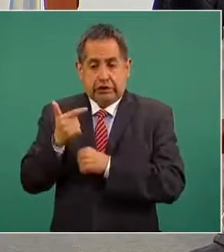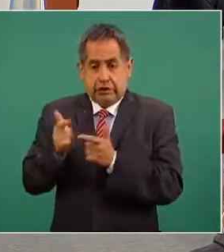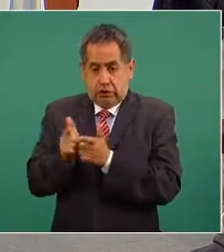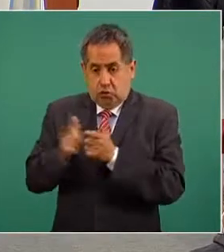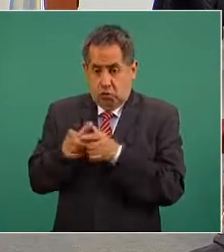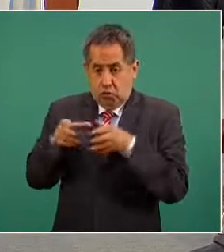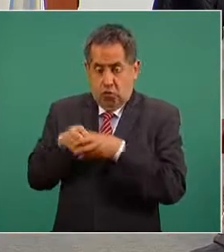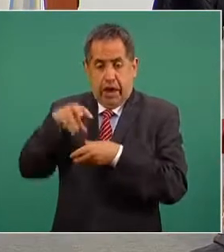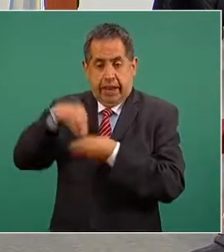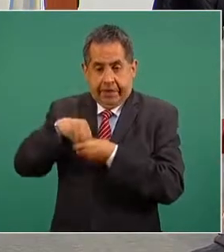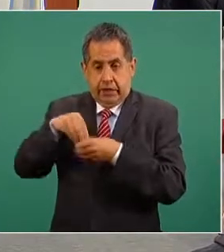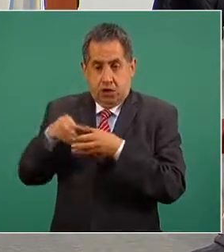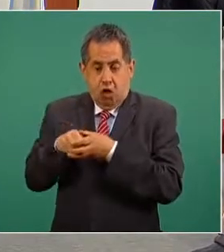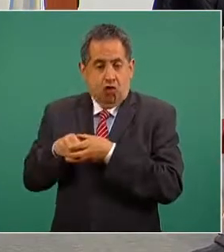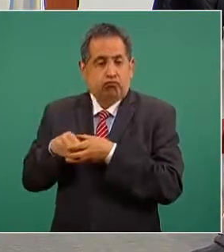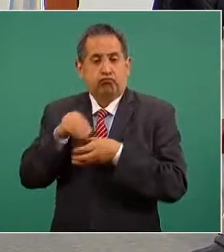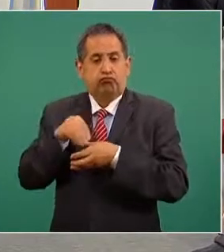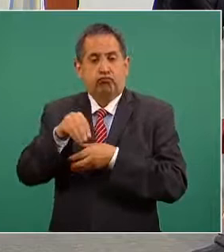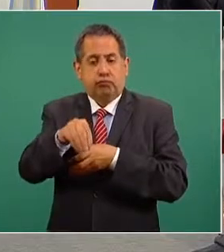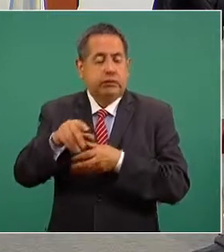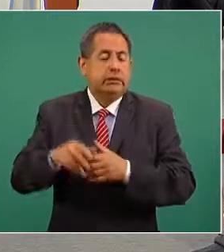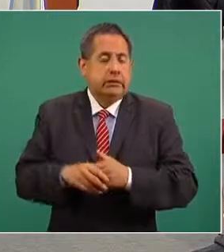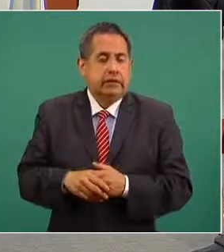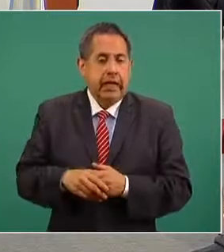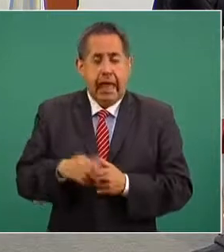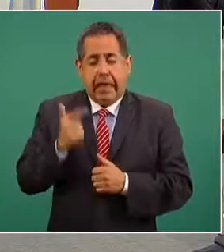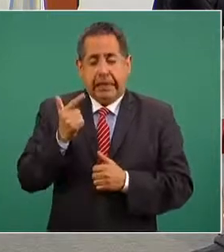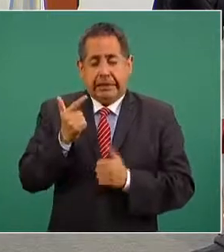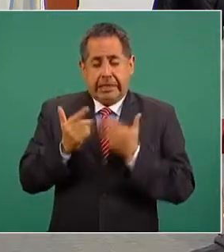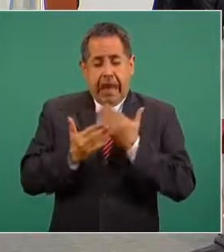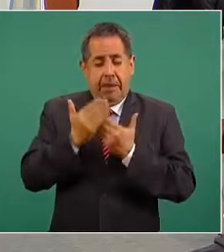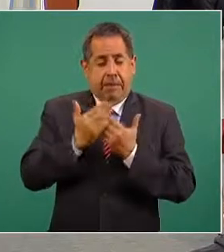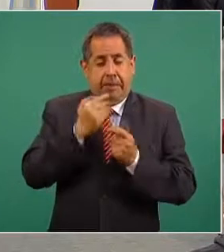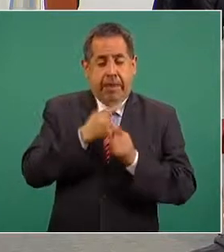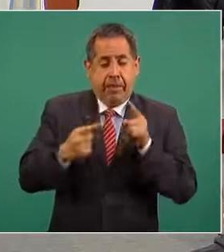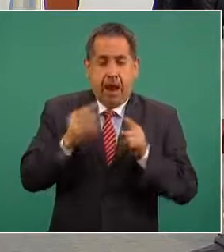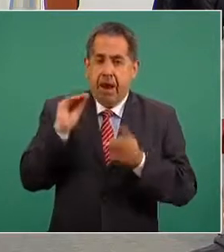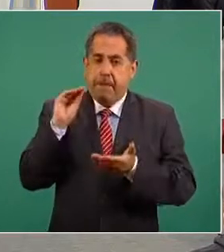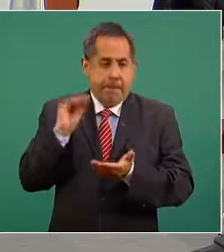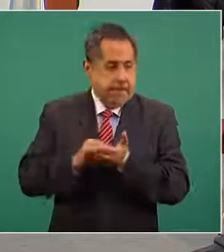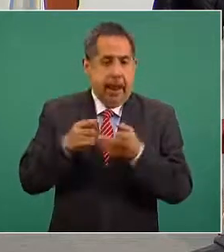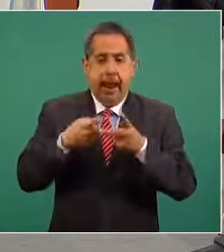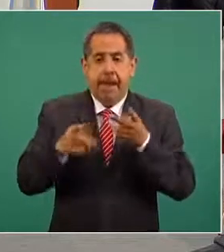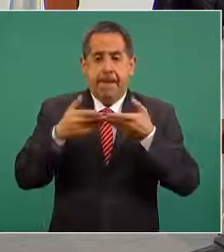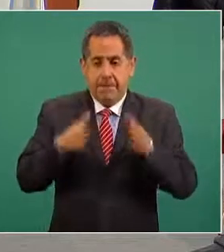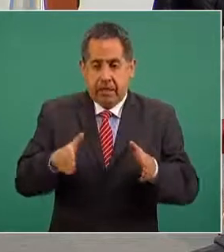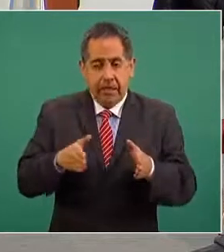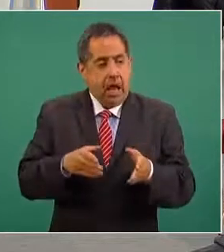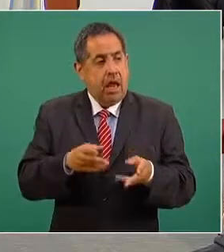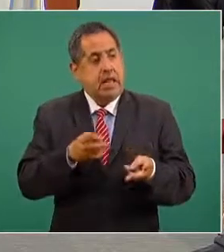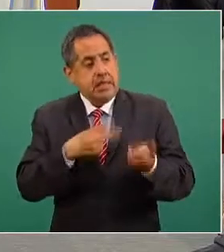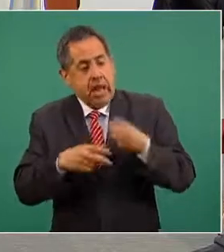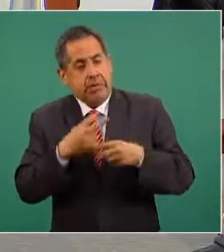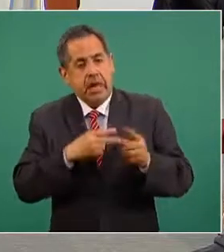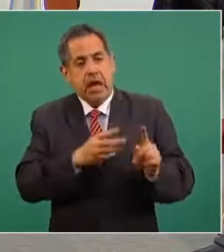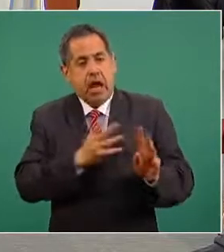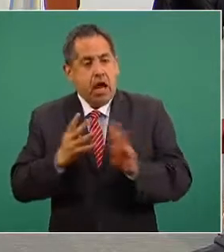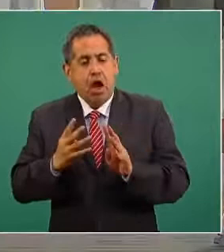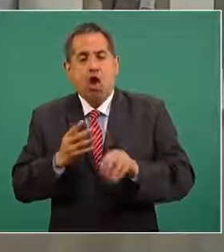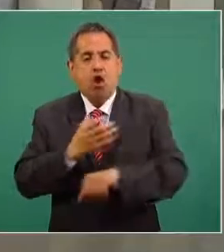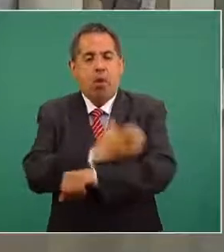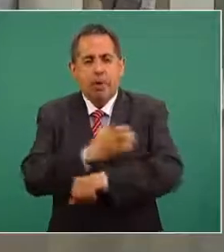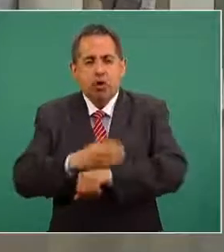la brigada a partir de las siete y media de la mañana se instaló la brigada ahorita han pasado algunos compañeros